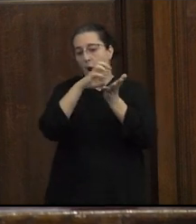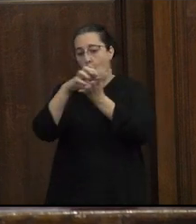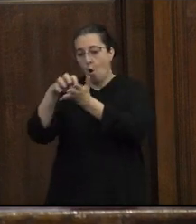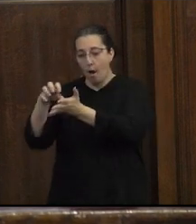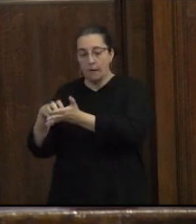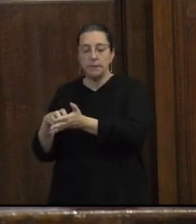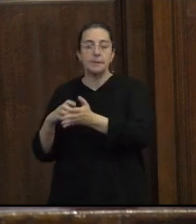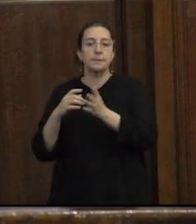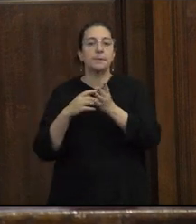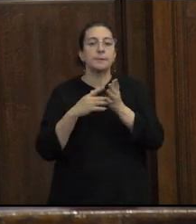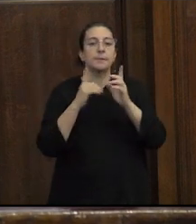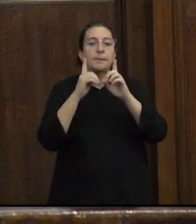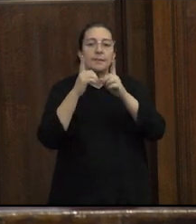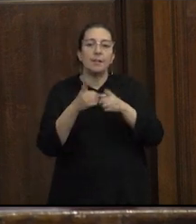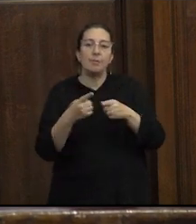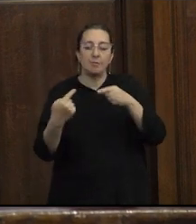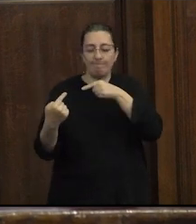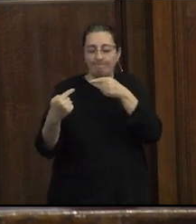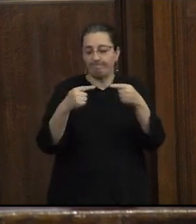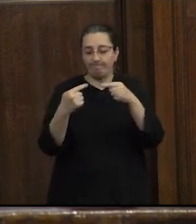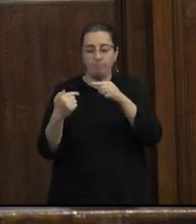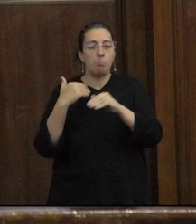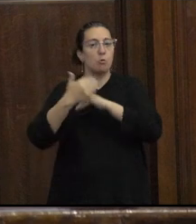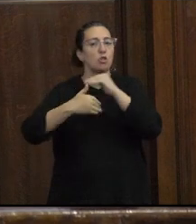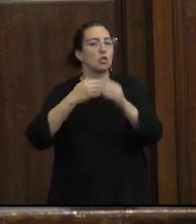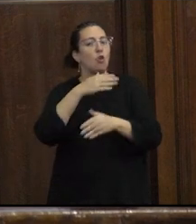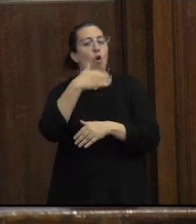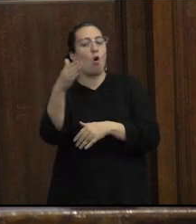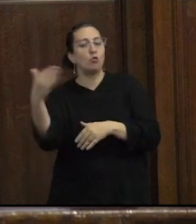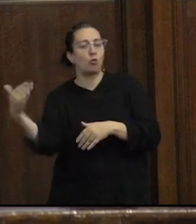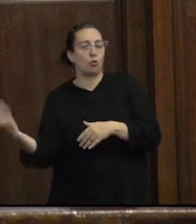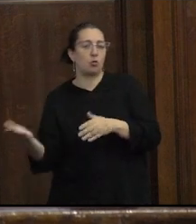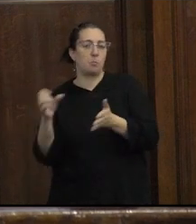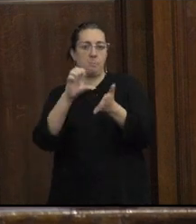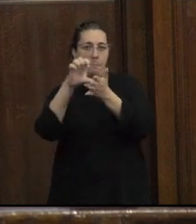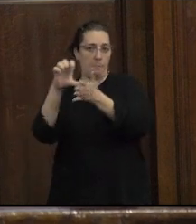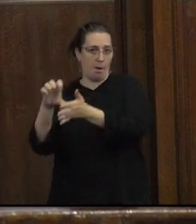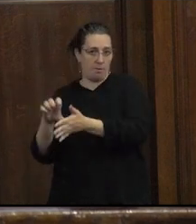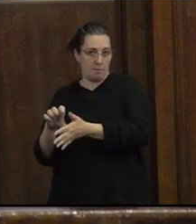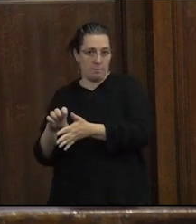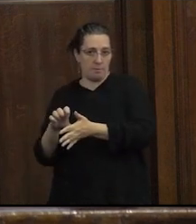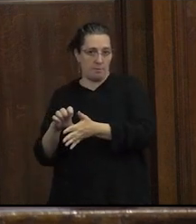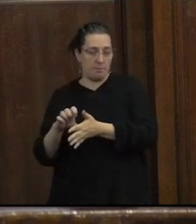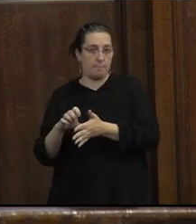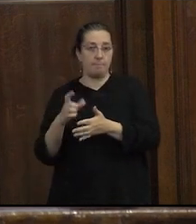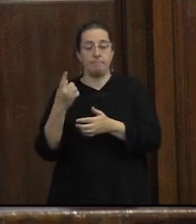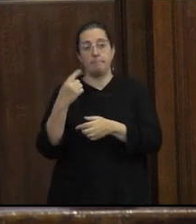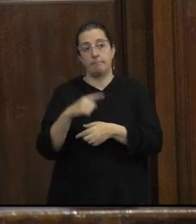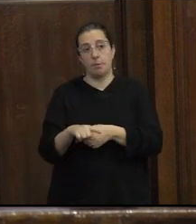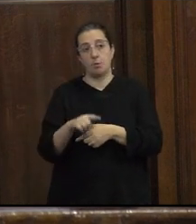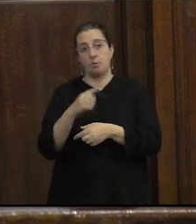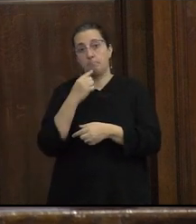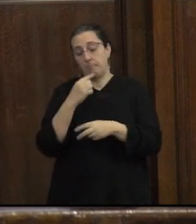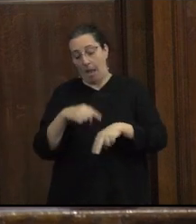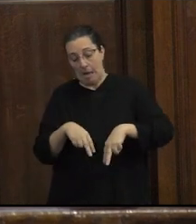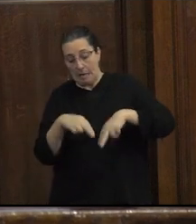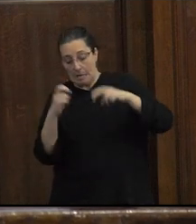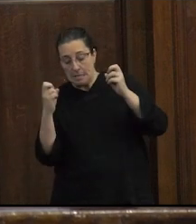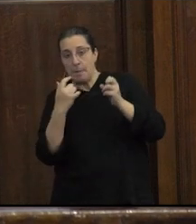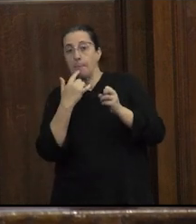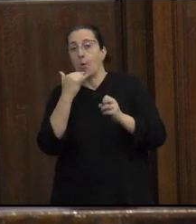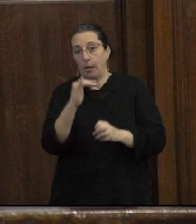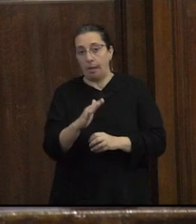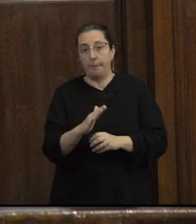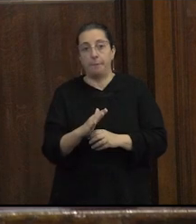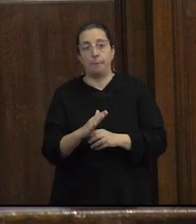procesos que se han dado en otros países de occidente y es lo que vienen analizando por ejemplo